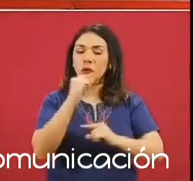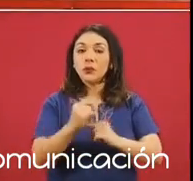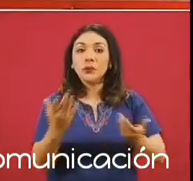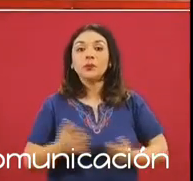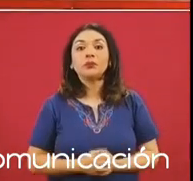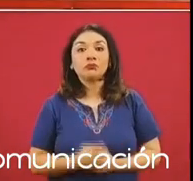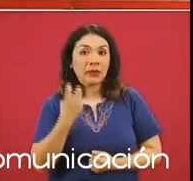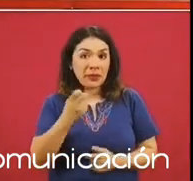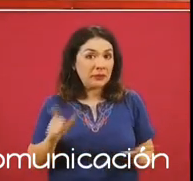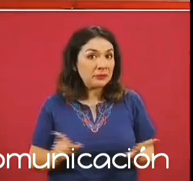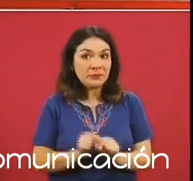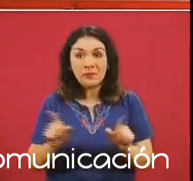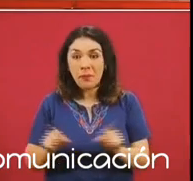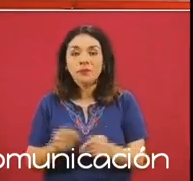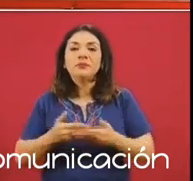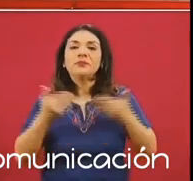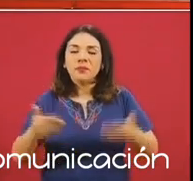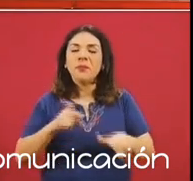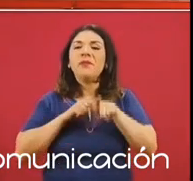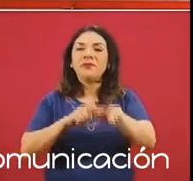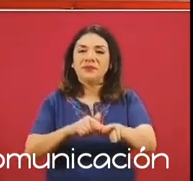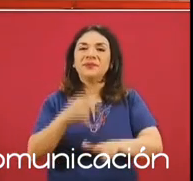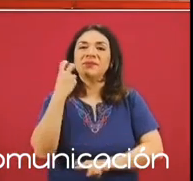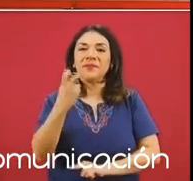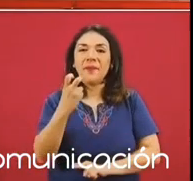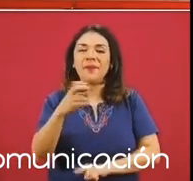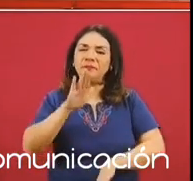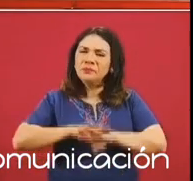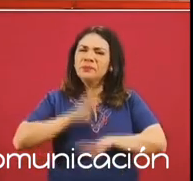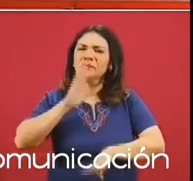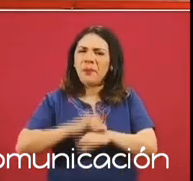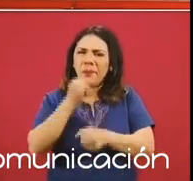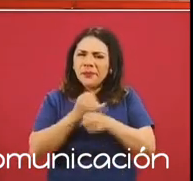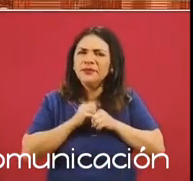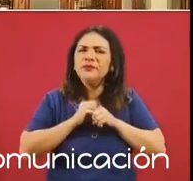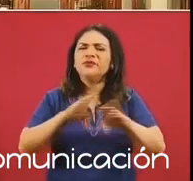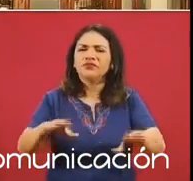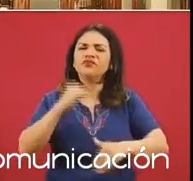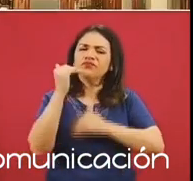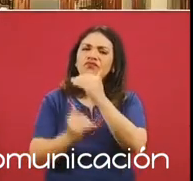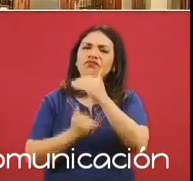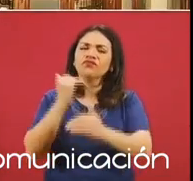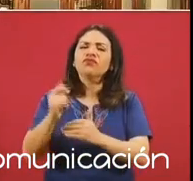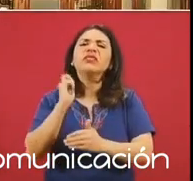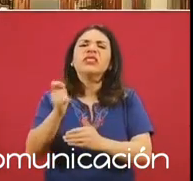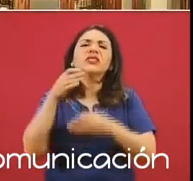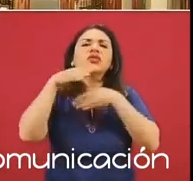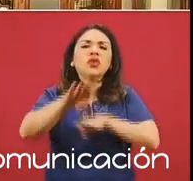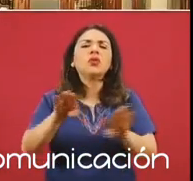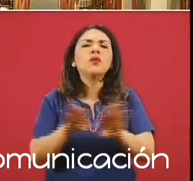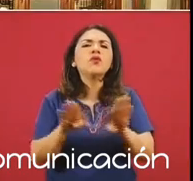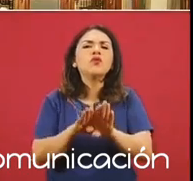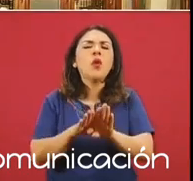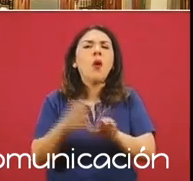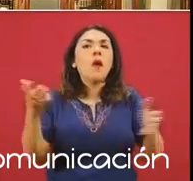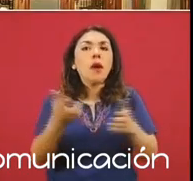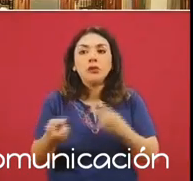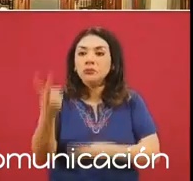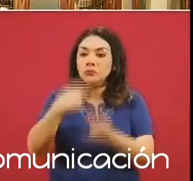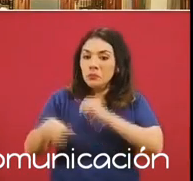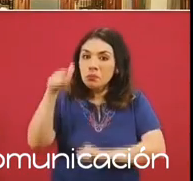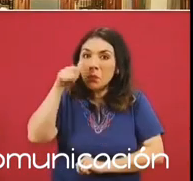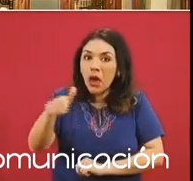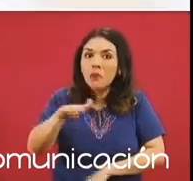Dicho esto, vamos a seguir informando sobre cómo van impactando,